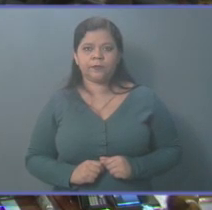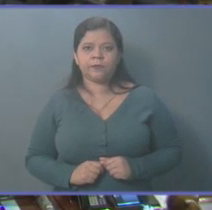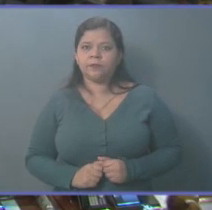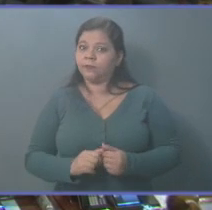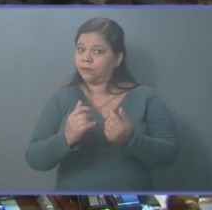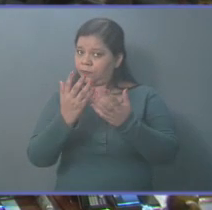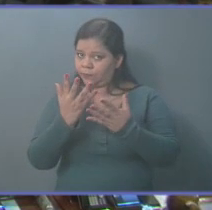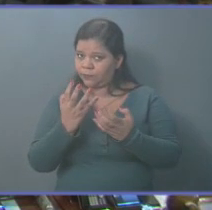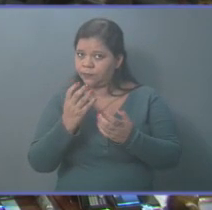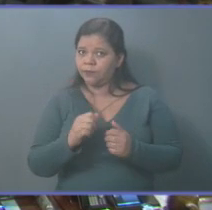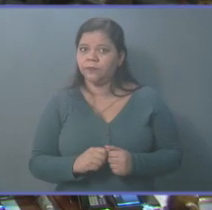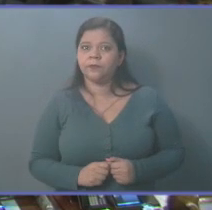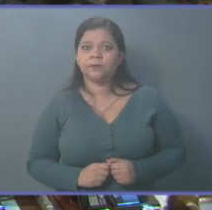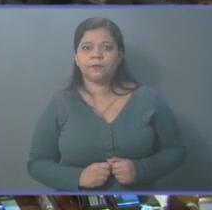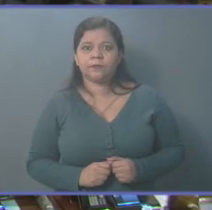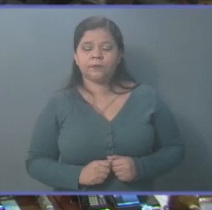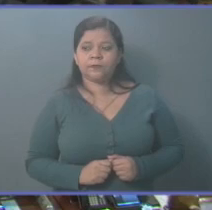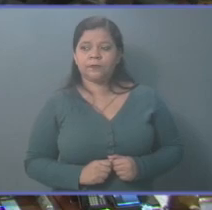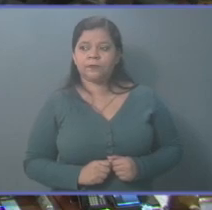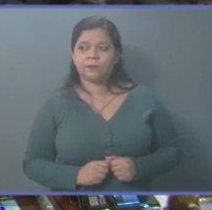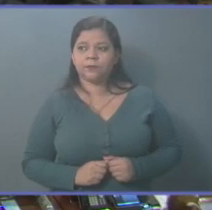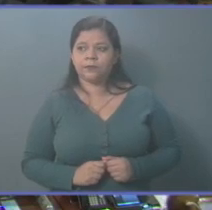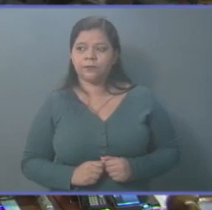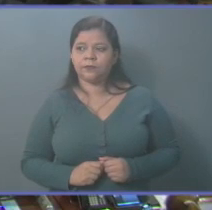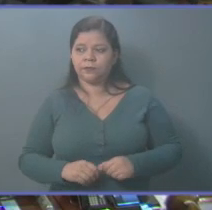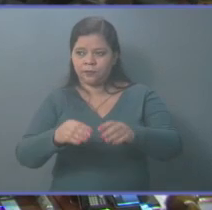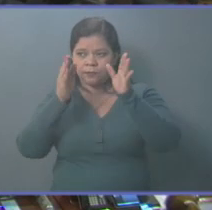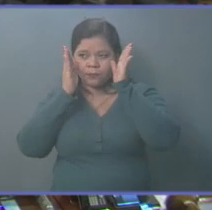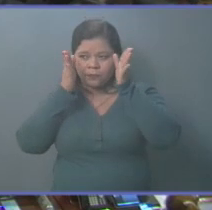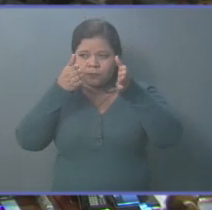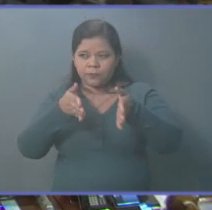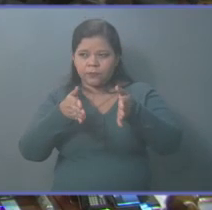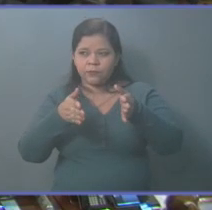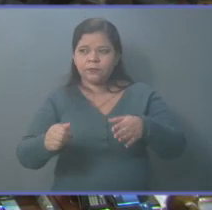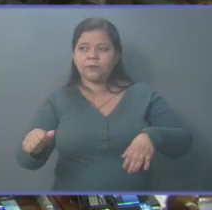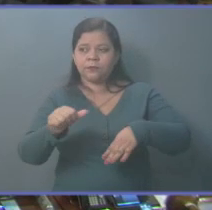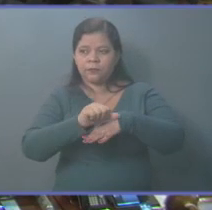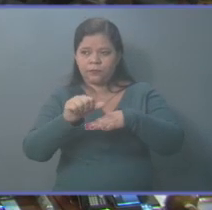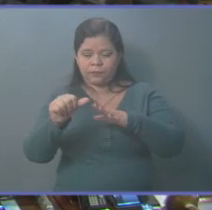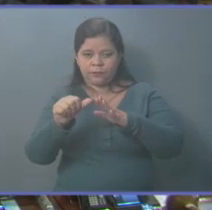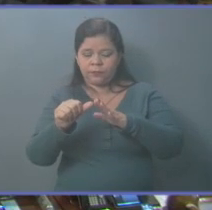quiero dirigirme a este Pleno